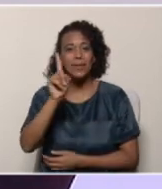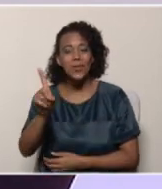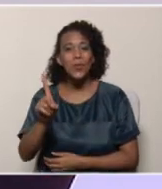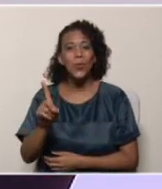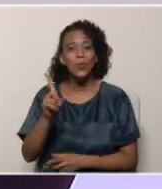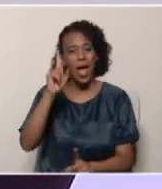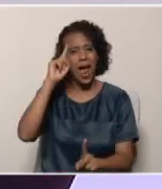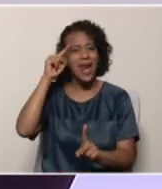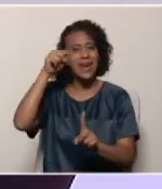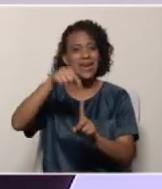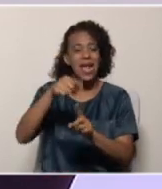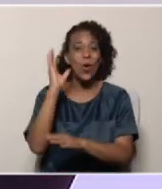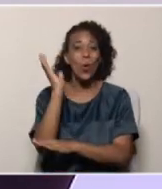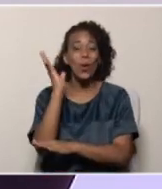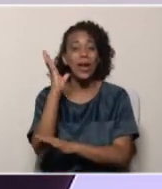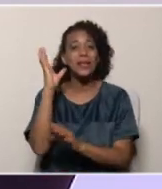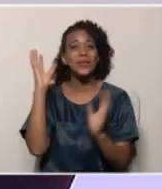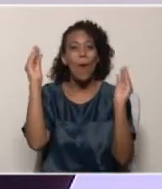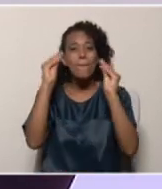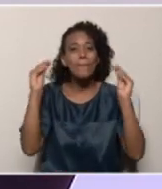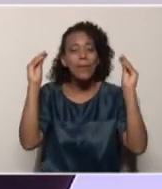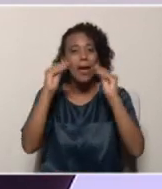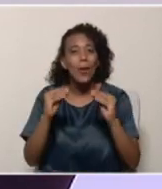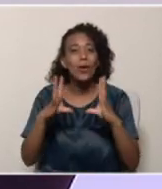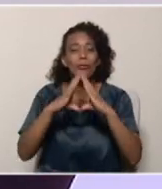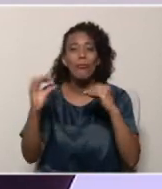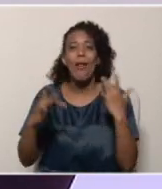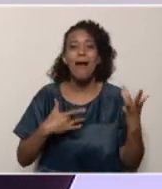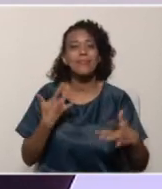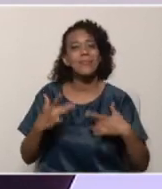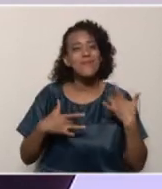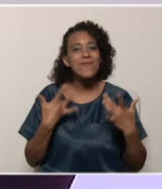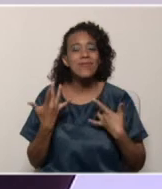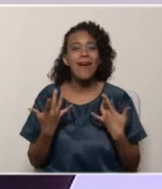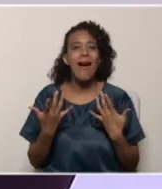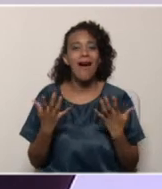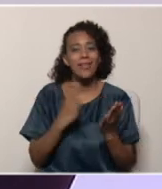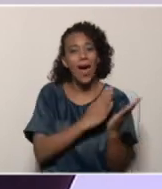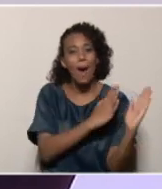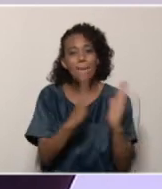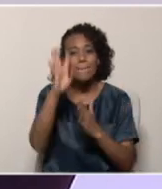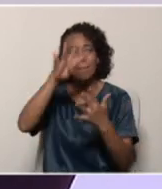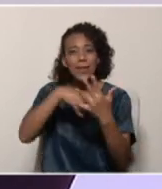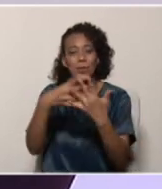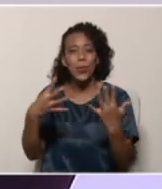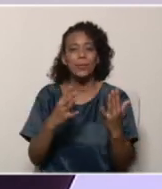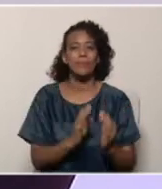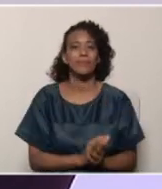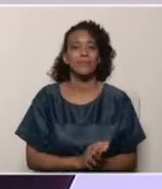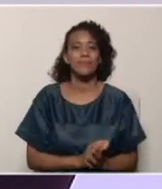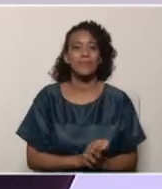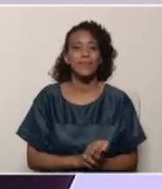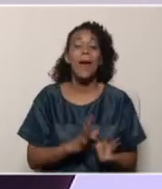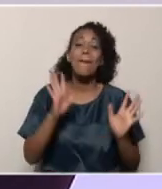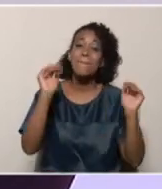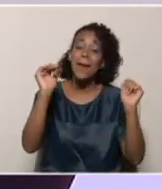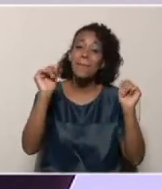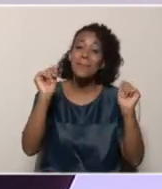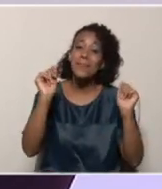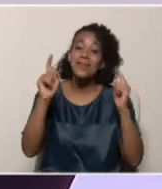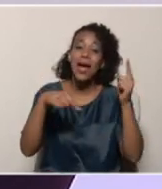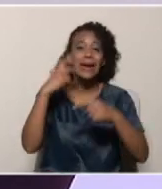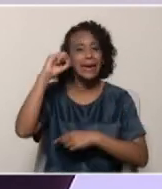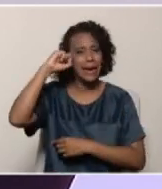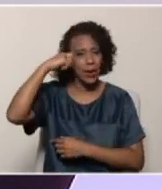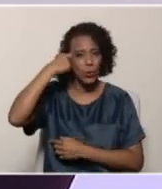en los retos y congresos pedagógicos y en todas las actividades que se planifiquen según el calendario escolar. Me despido de ustedes